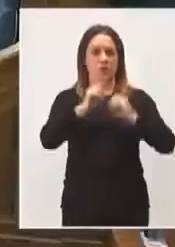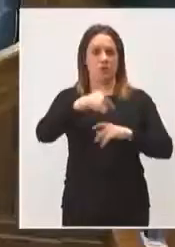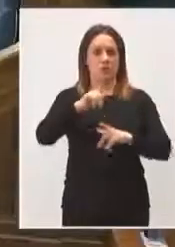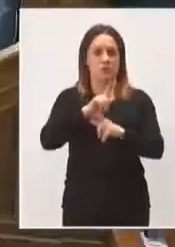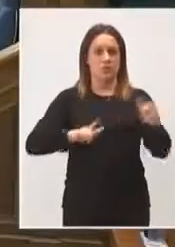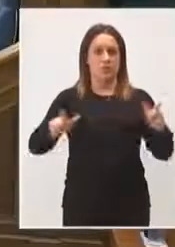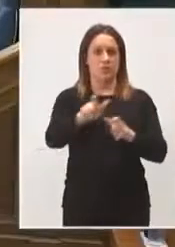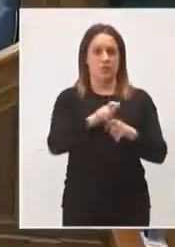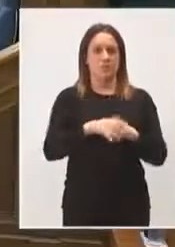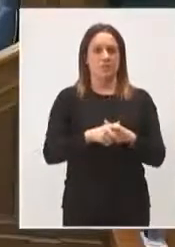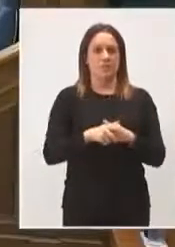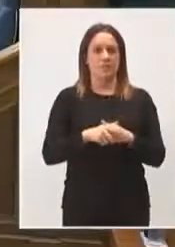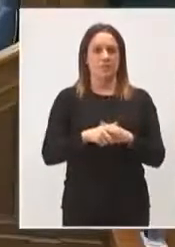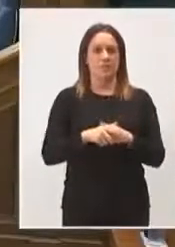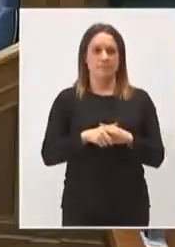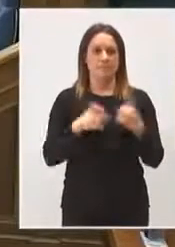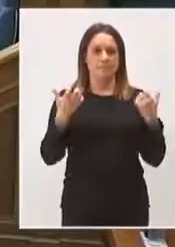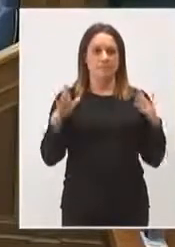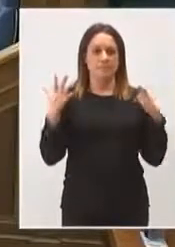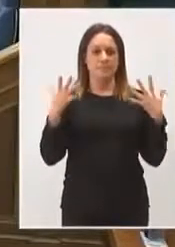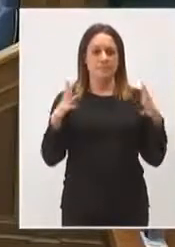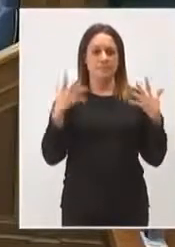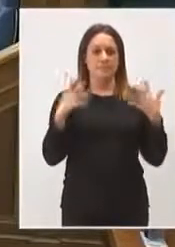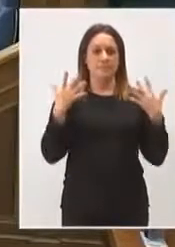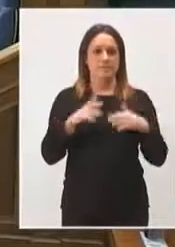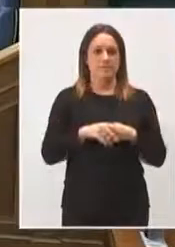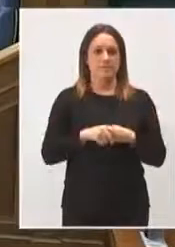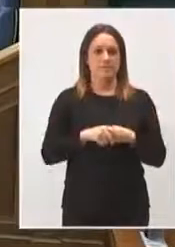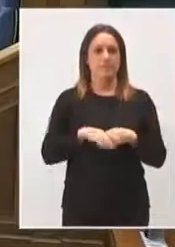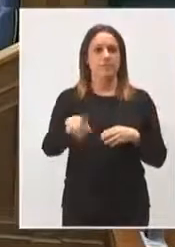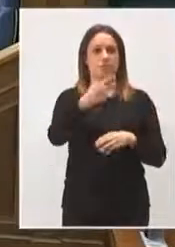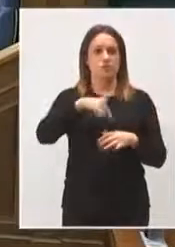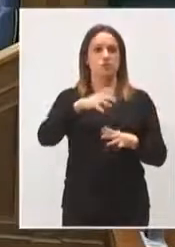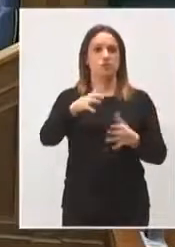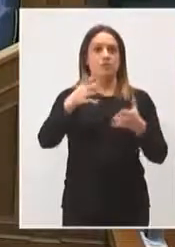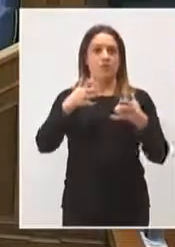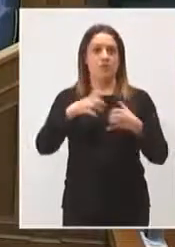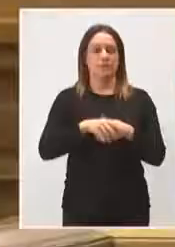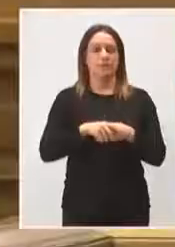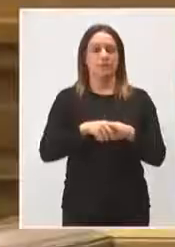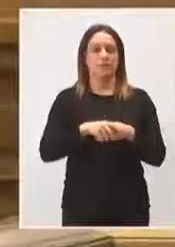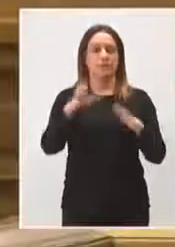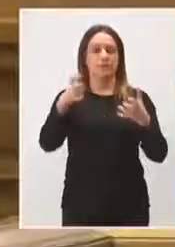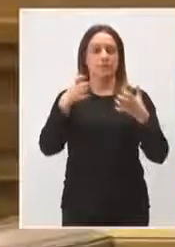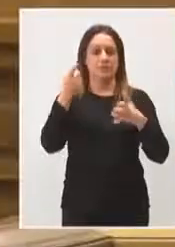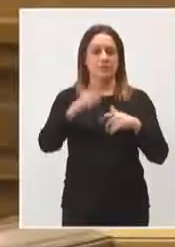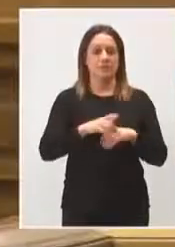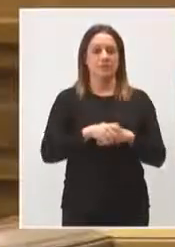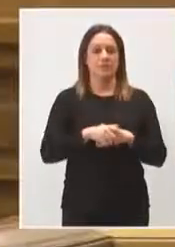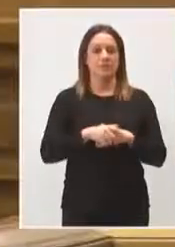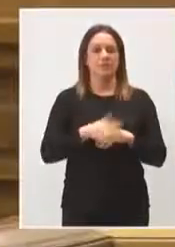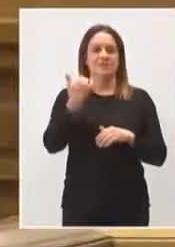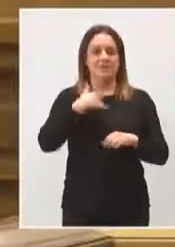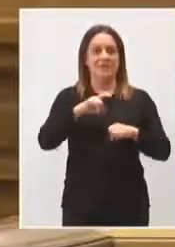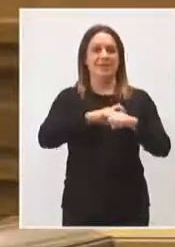Vamos a aprobar, vamos a aprobar también ya con